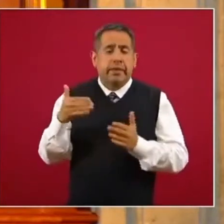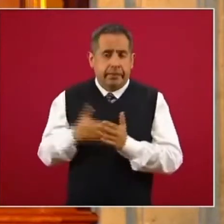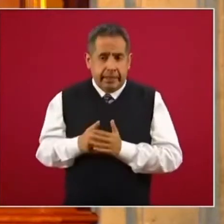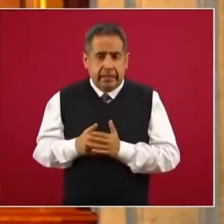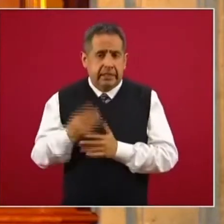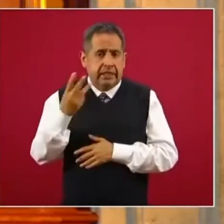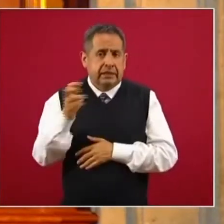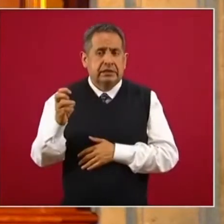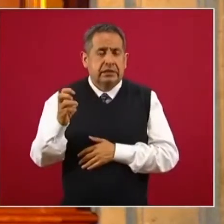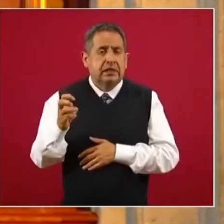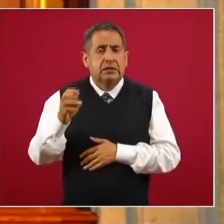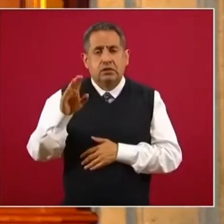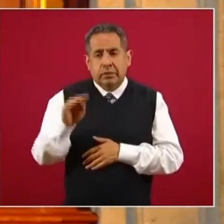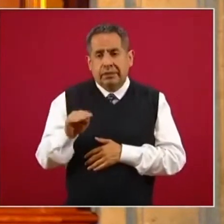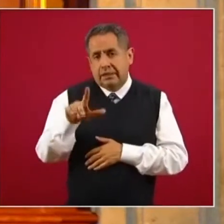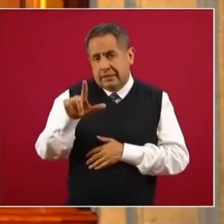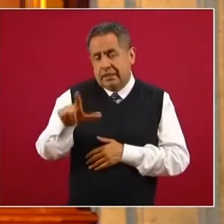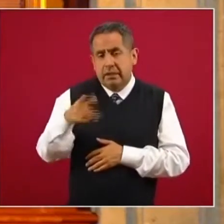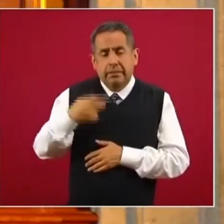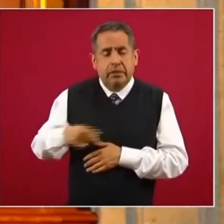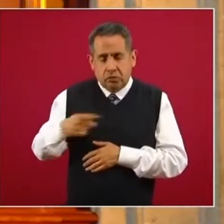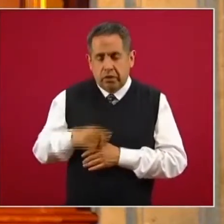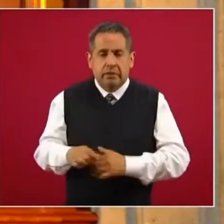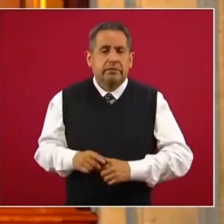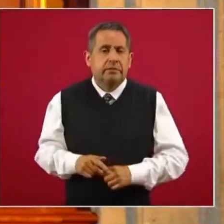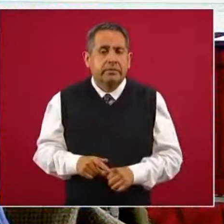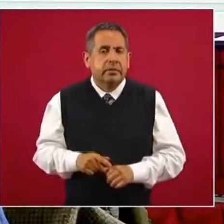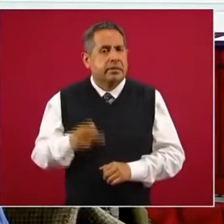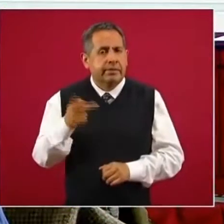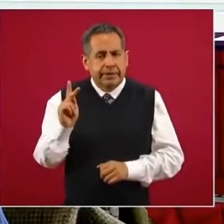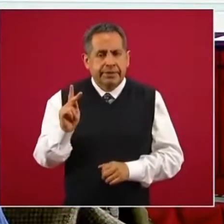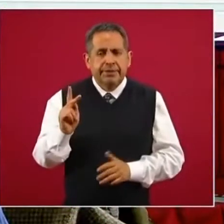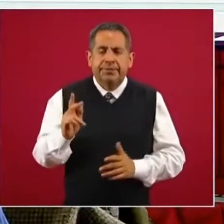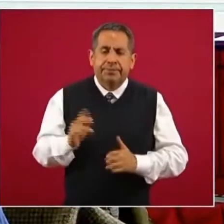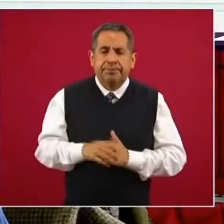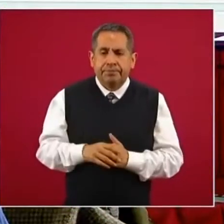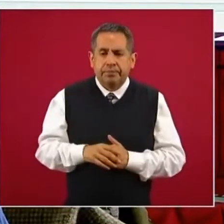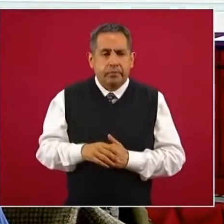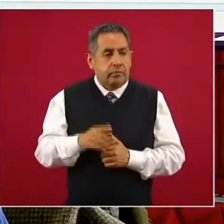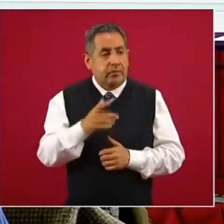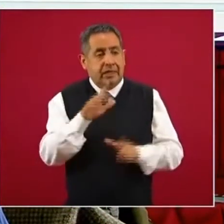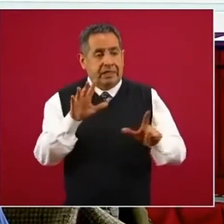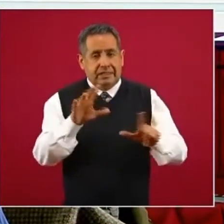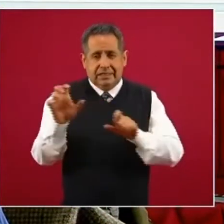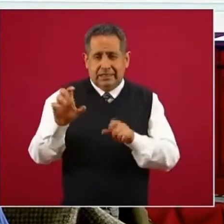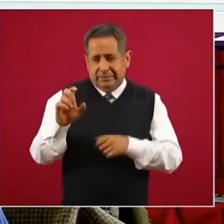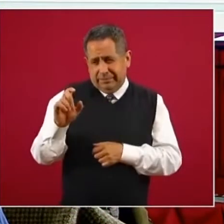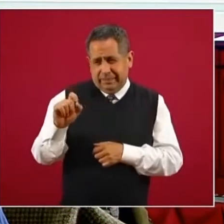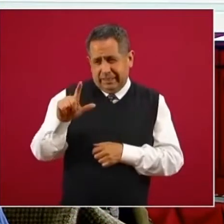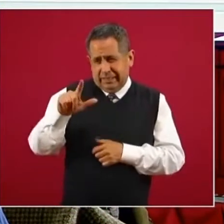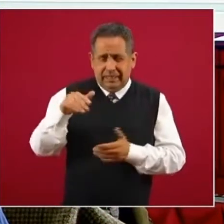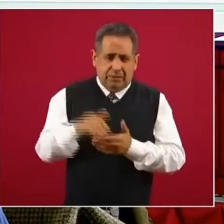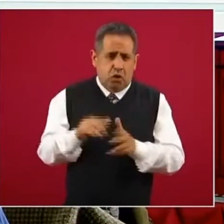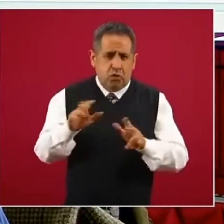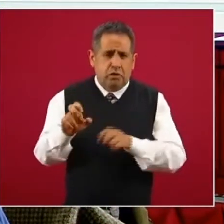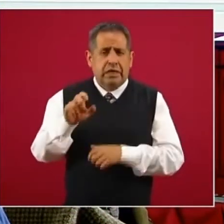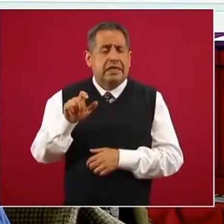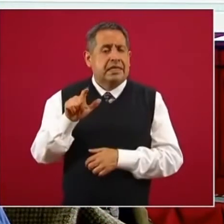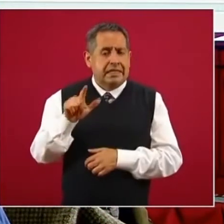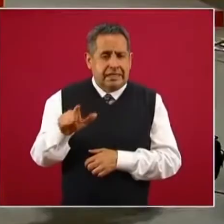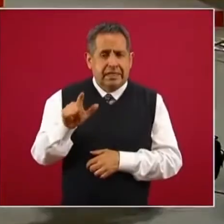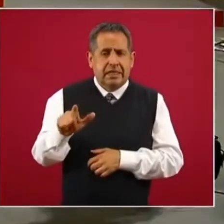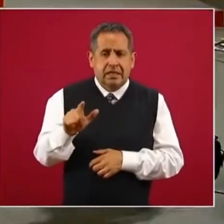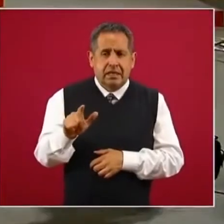trescientas noventa y siete personas. Sin embargo, de estas ya setecientos veintisiete mil ochocientas diecisiete,